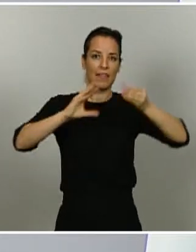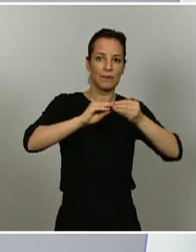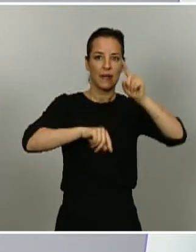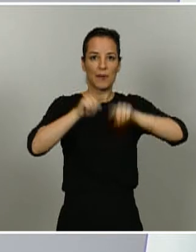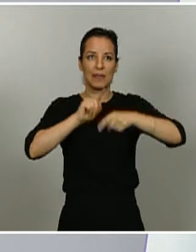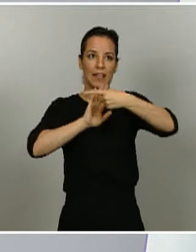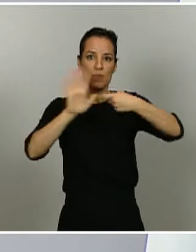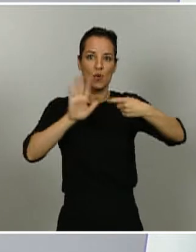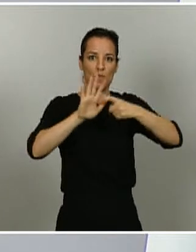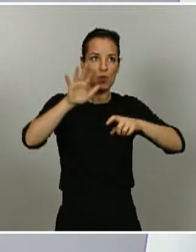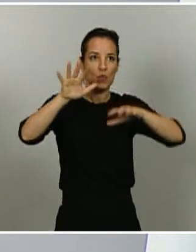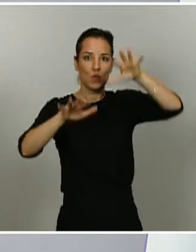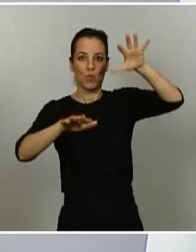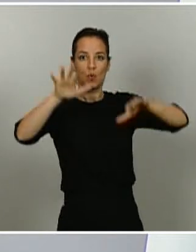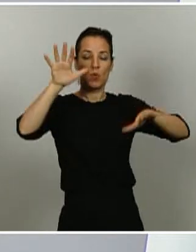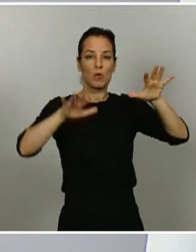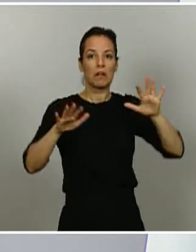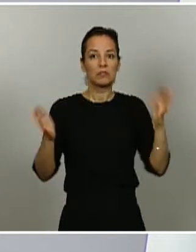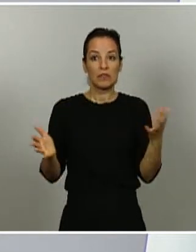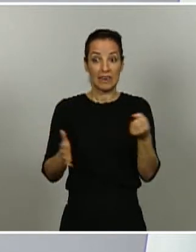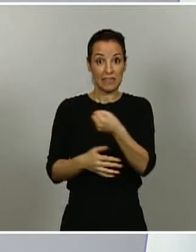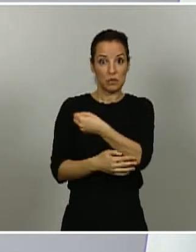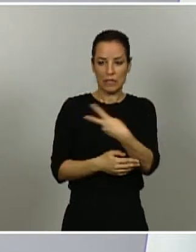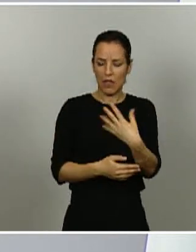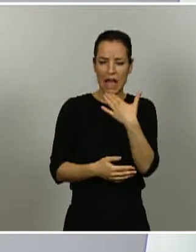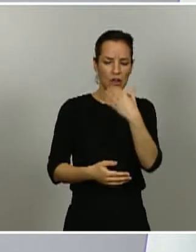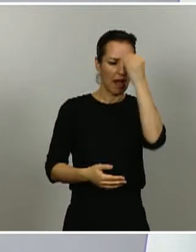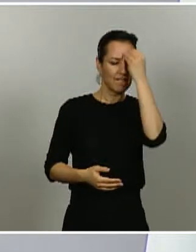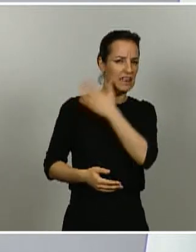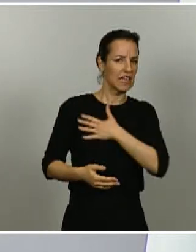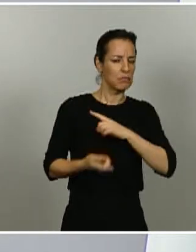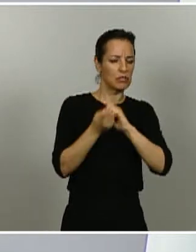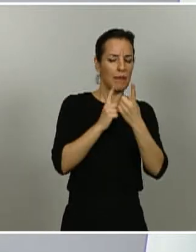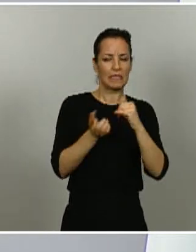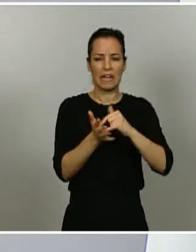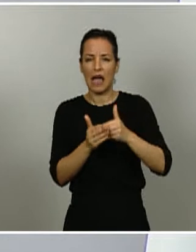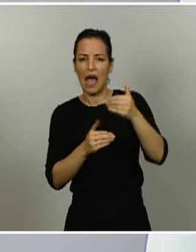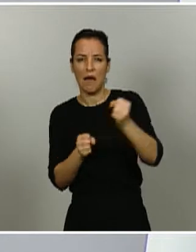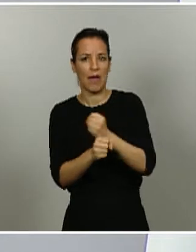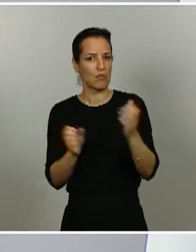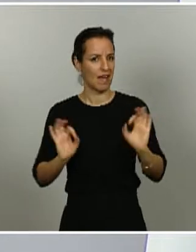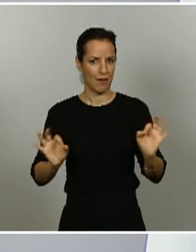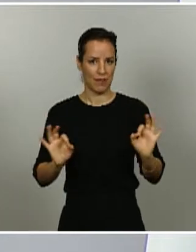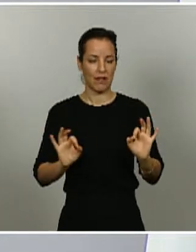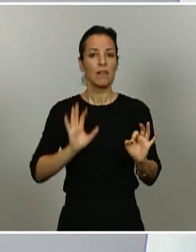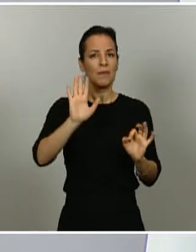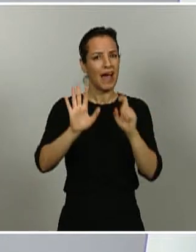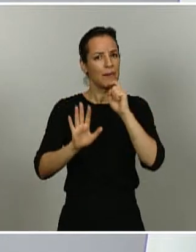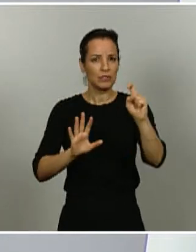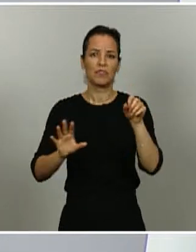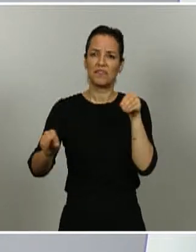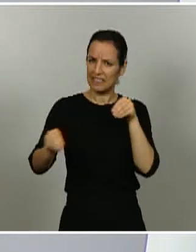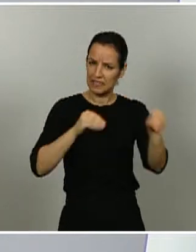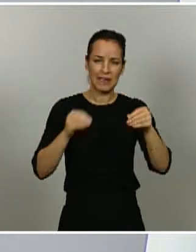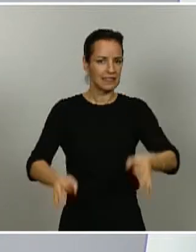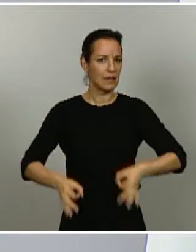de estos resultados ningún planteamiento de variar el esquema previsto de trabajo. Quiero recordar que hay siempre flexibilidad y que se puede ir adaptando cada una de las